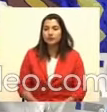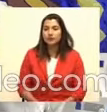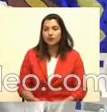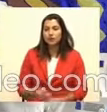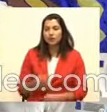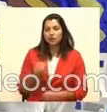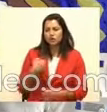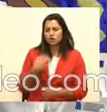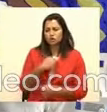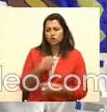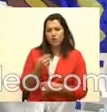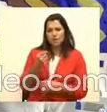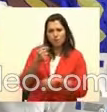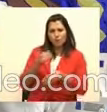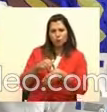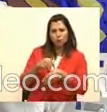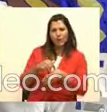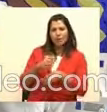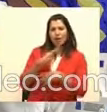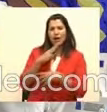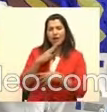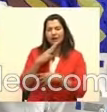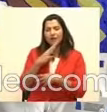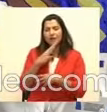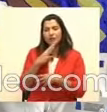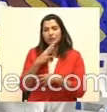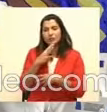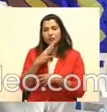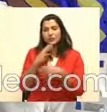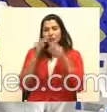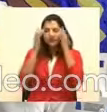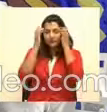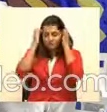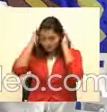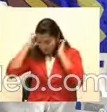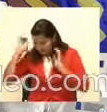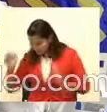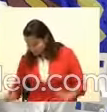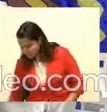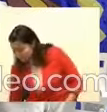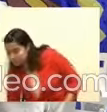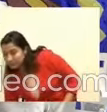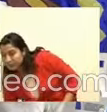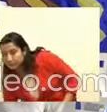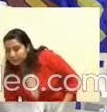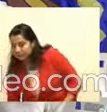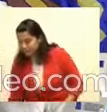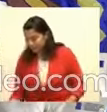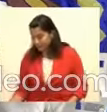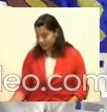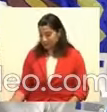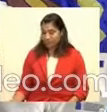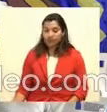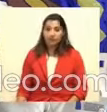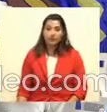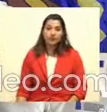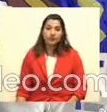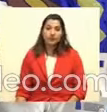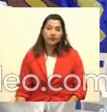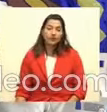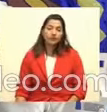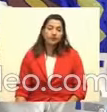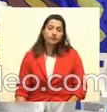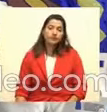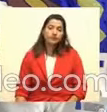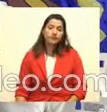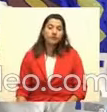poco estábamos hablando de lo que le hace falta a la ley 7600, un montón de cosas que faltan. Y precisamente uno de los temas que hablamos, que carece